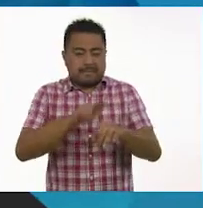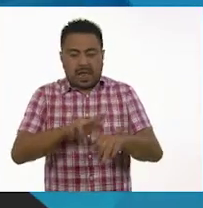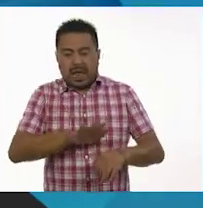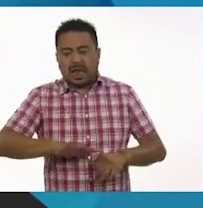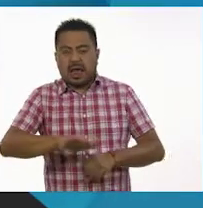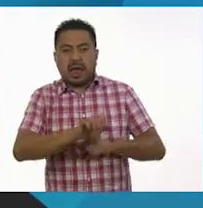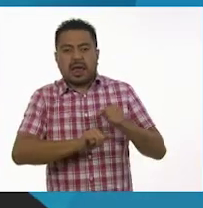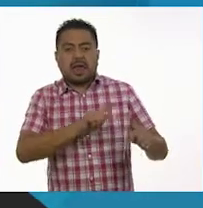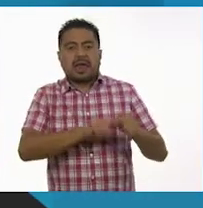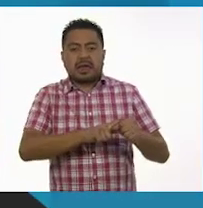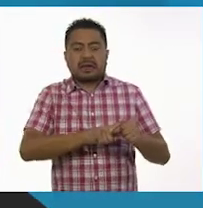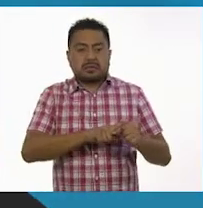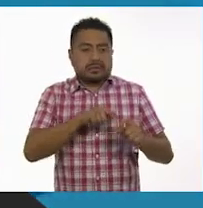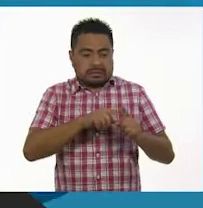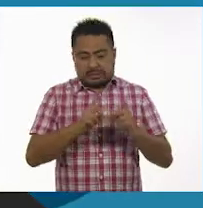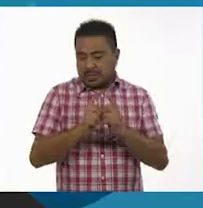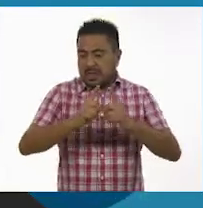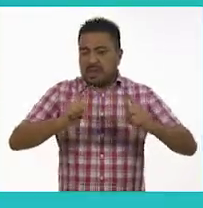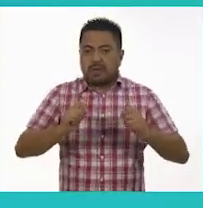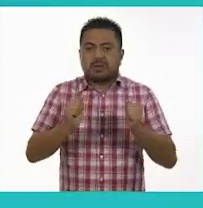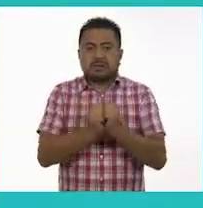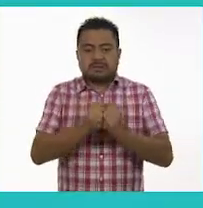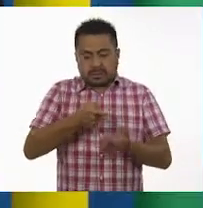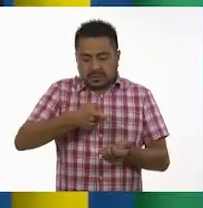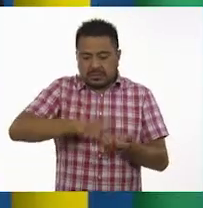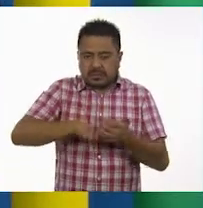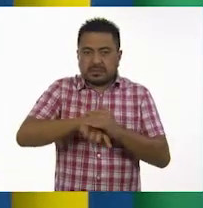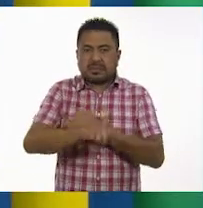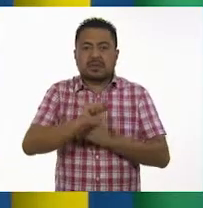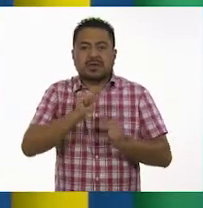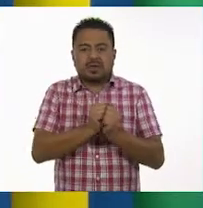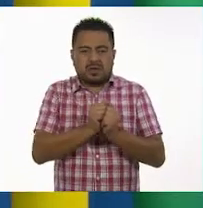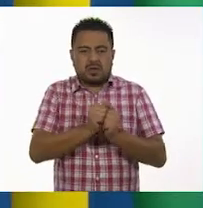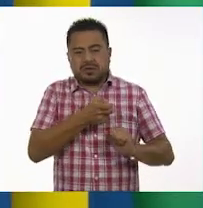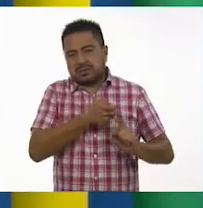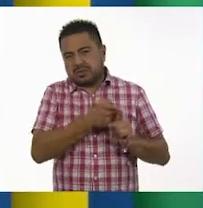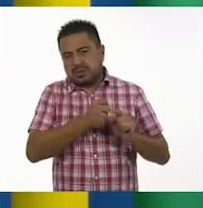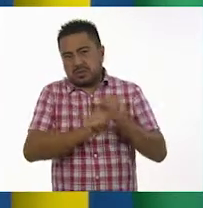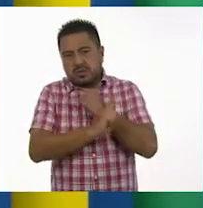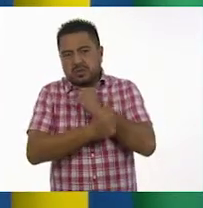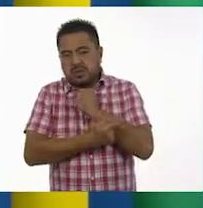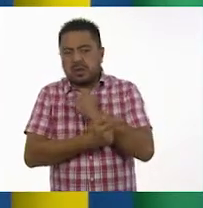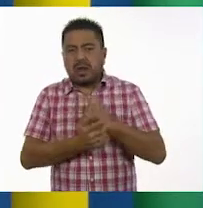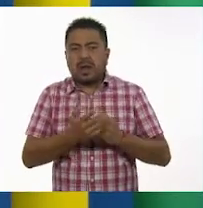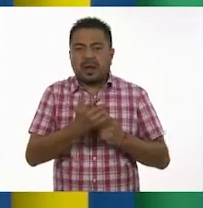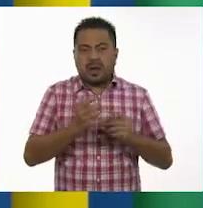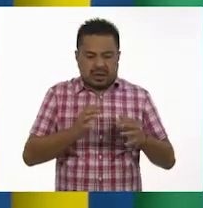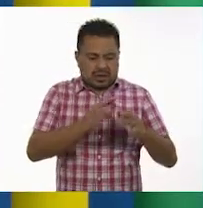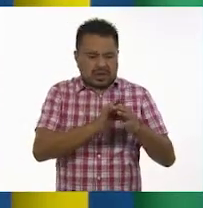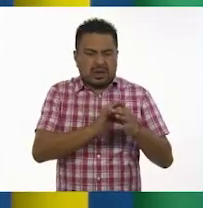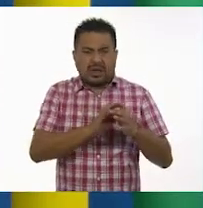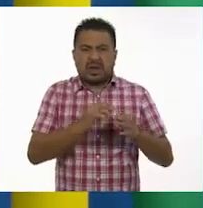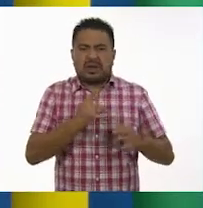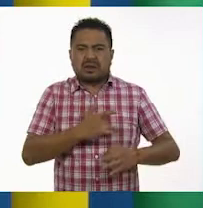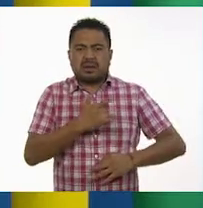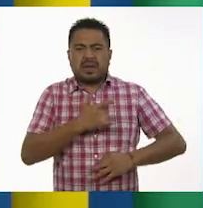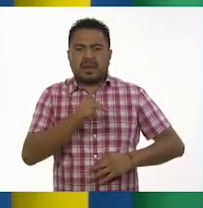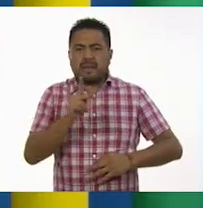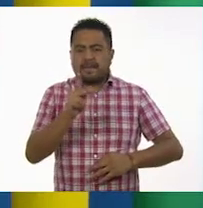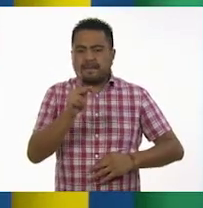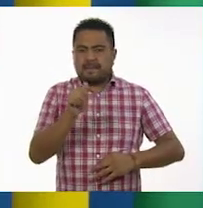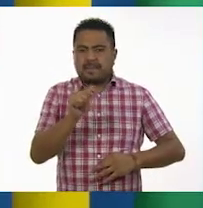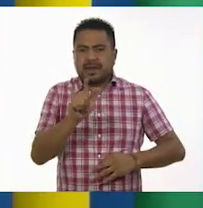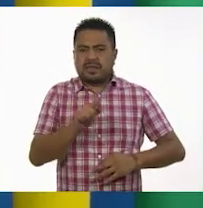mamíferos, los embriones se desarrollan en el interior del útero, unidos a un órgano llamado placenta